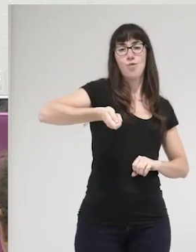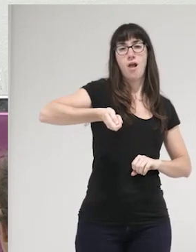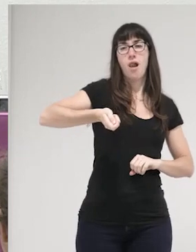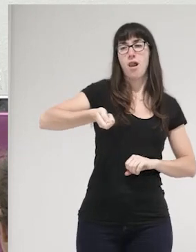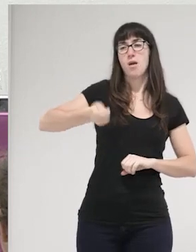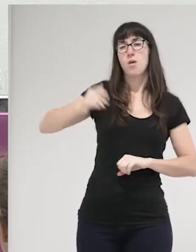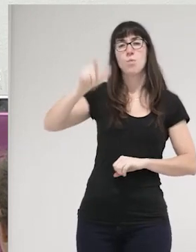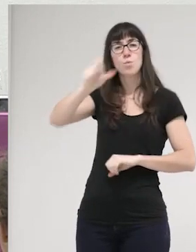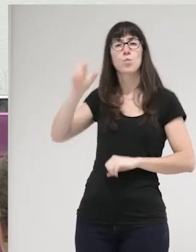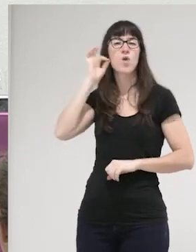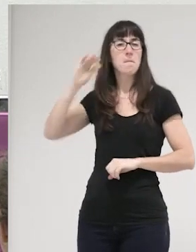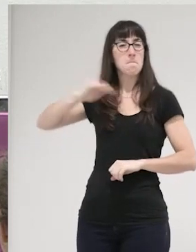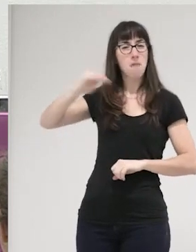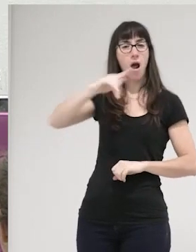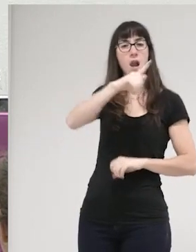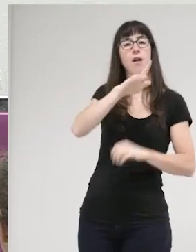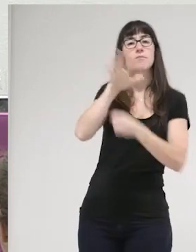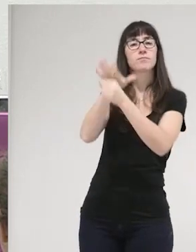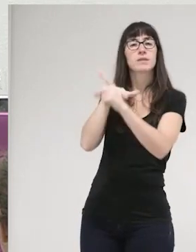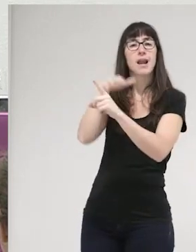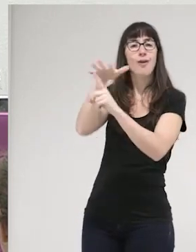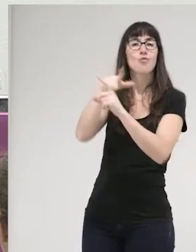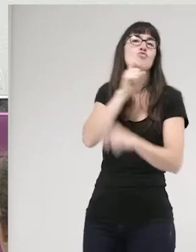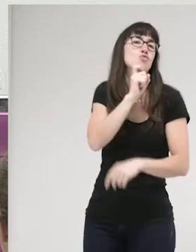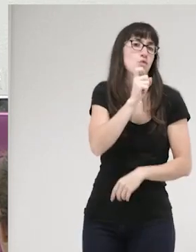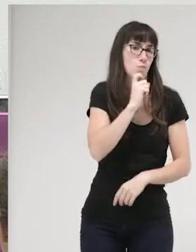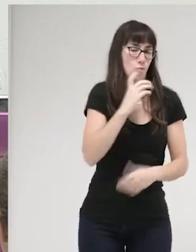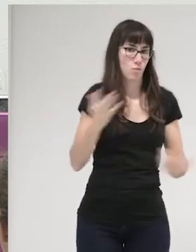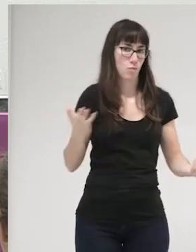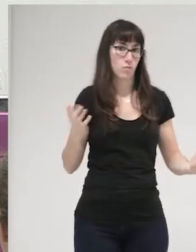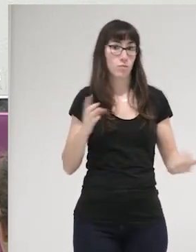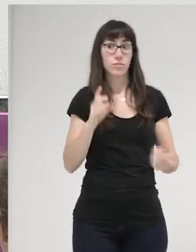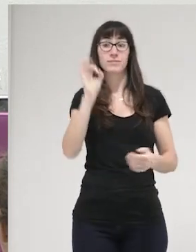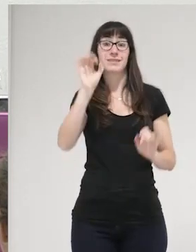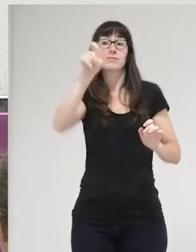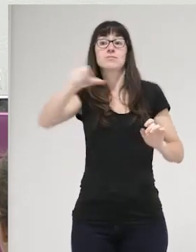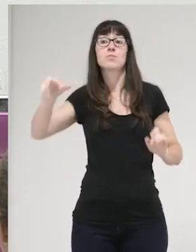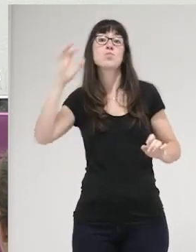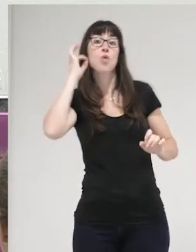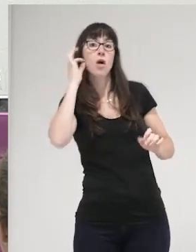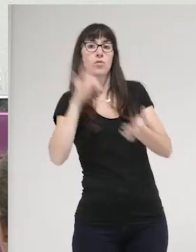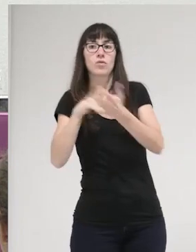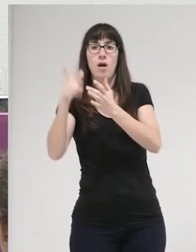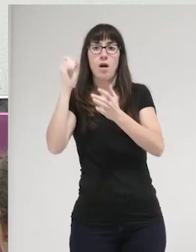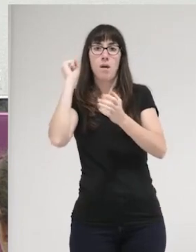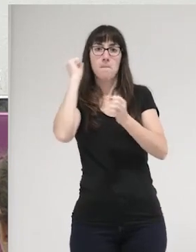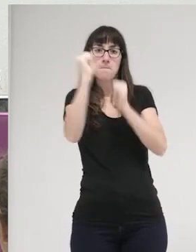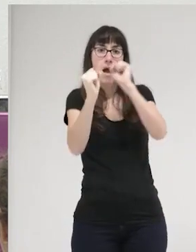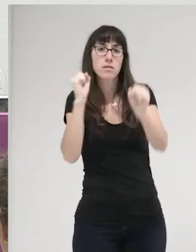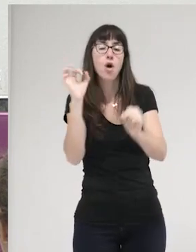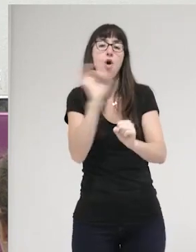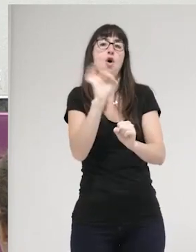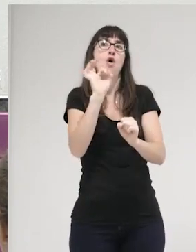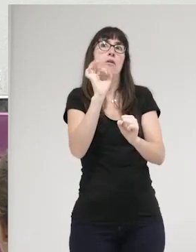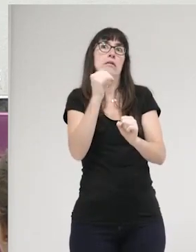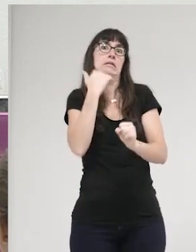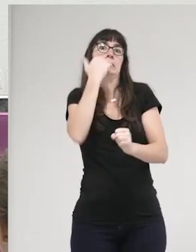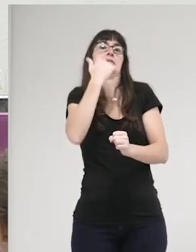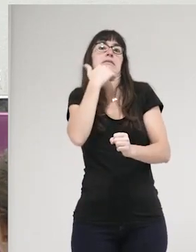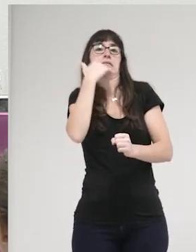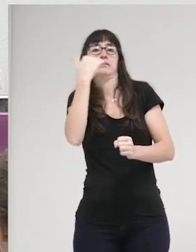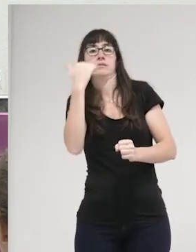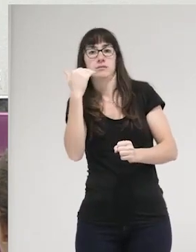mujeres, en concreto a aquellas que habían matado o intentado matar o lesionado